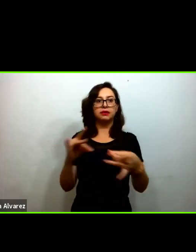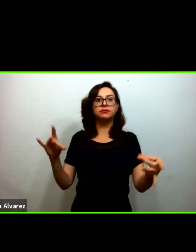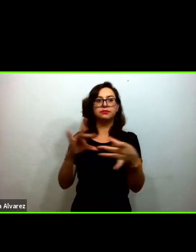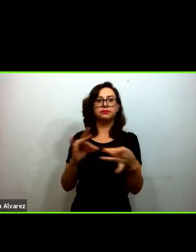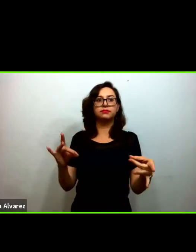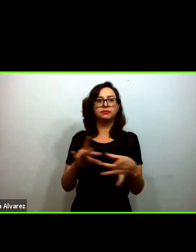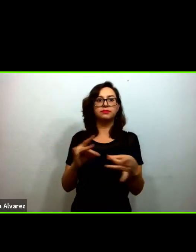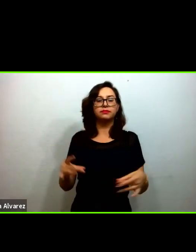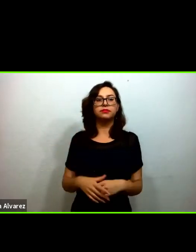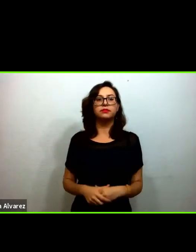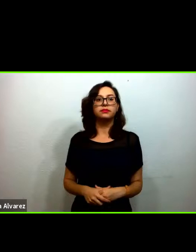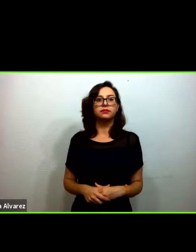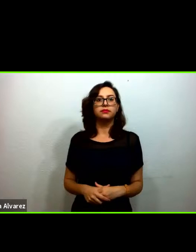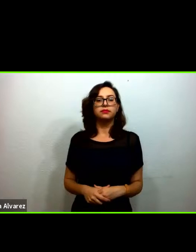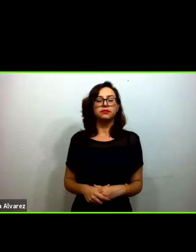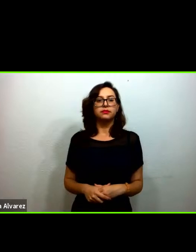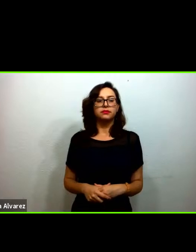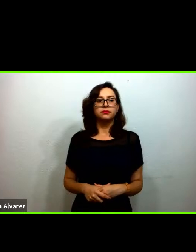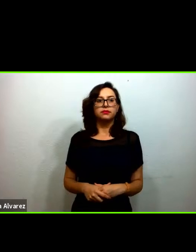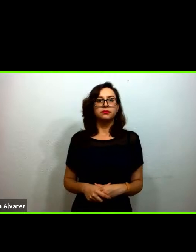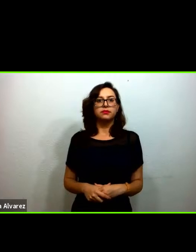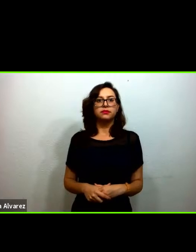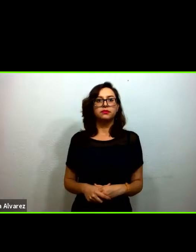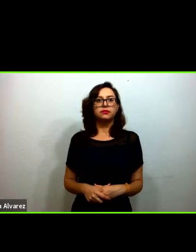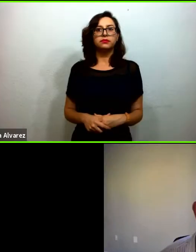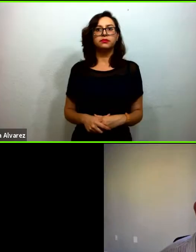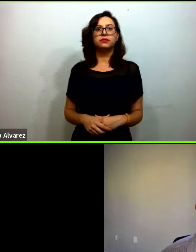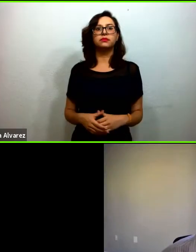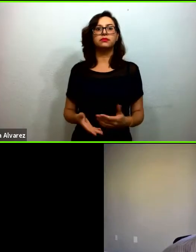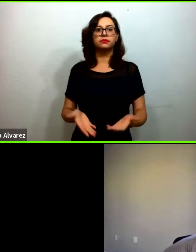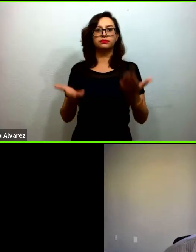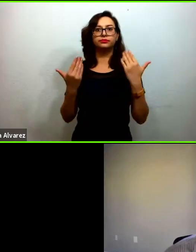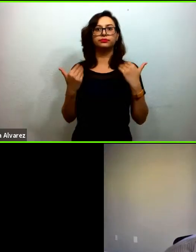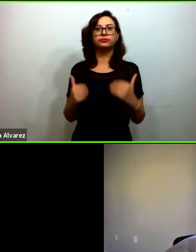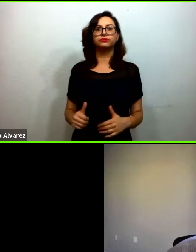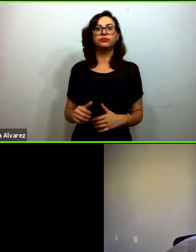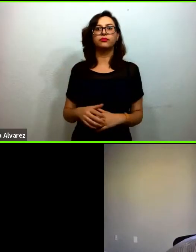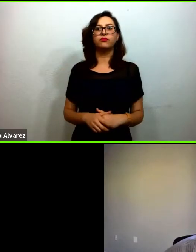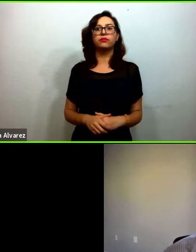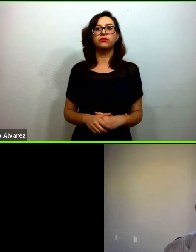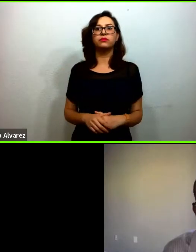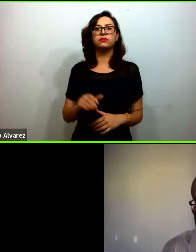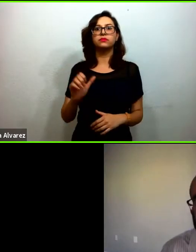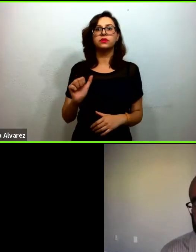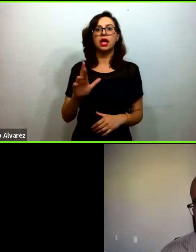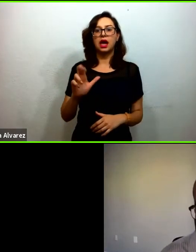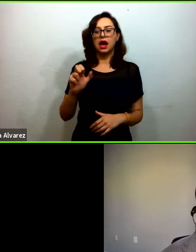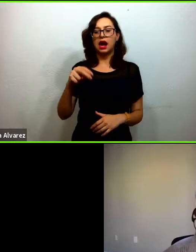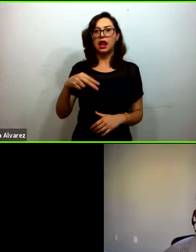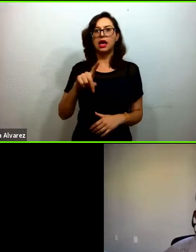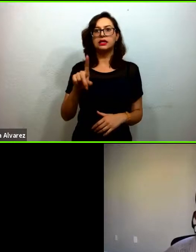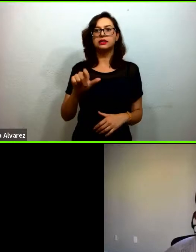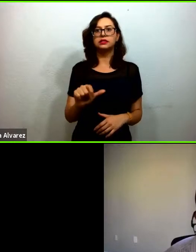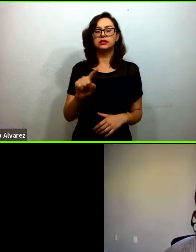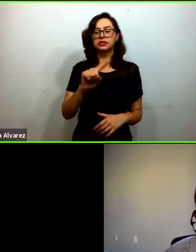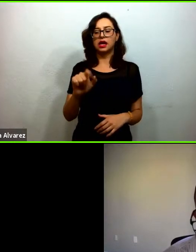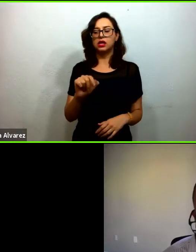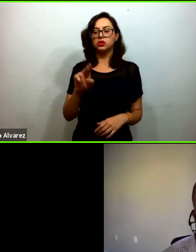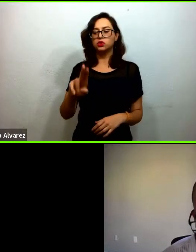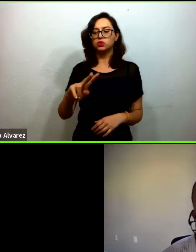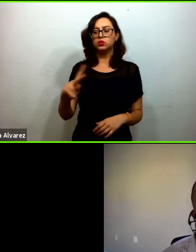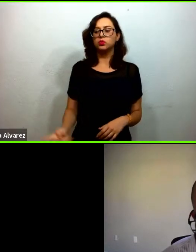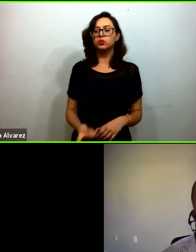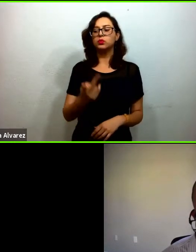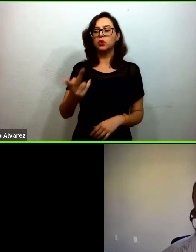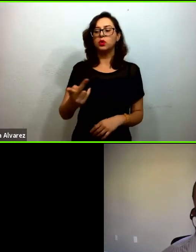ahora voy a pasar a Aranzasú la pregunta para ti Aranzasú sería sobre ejemplos